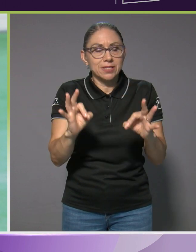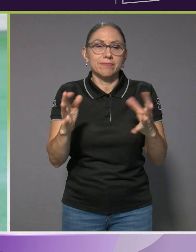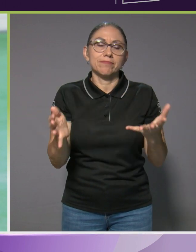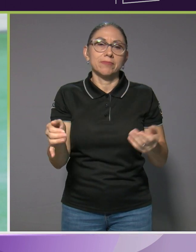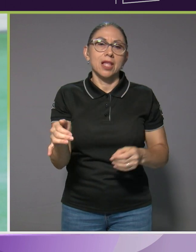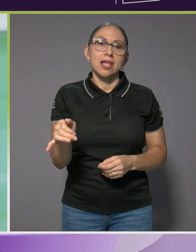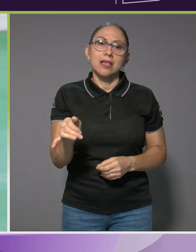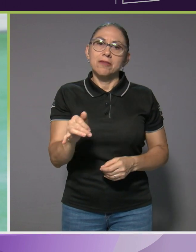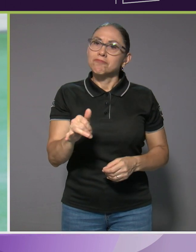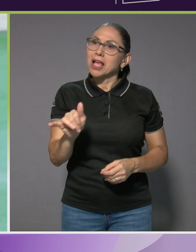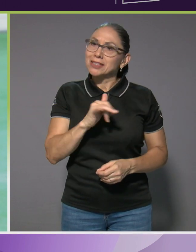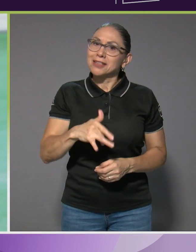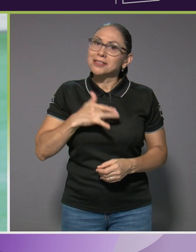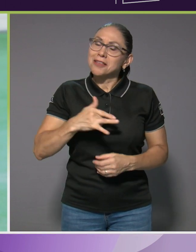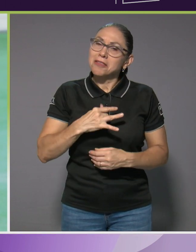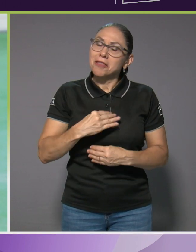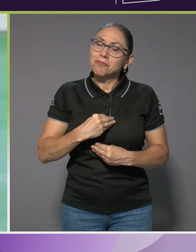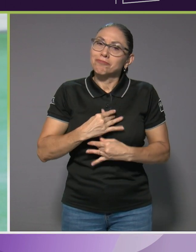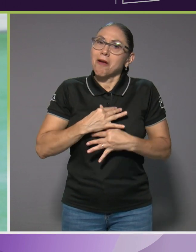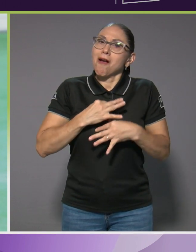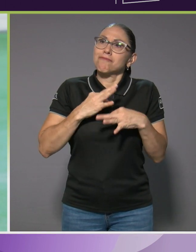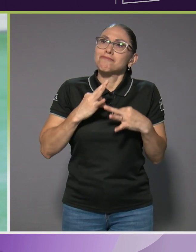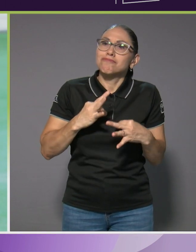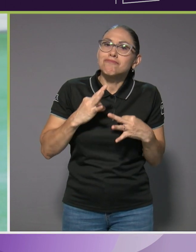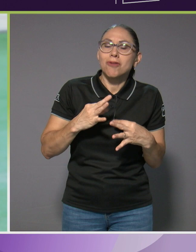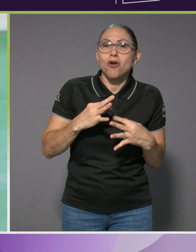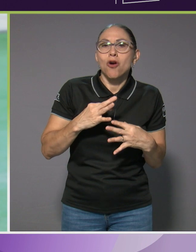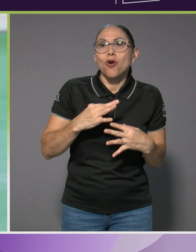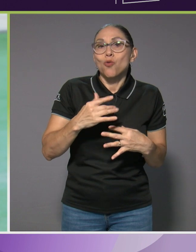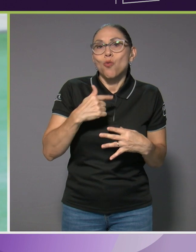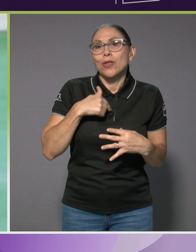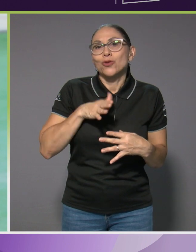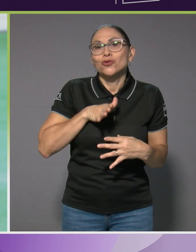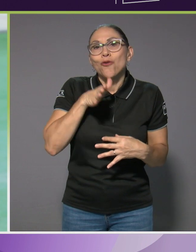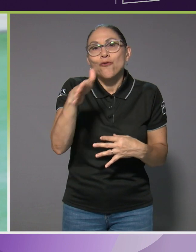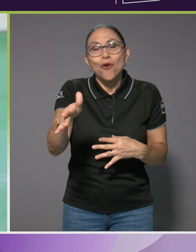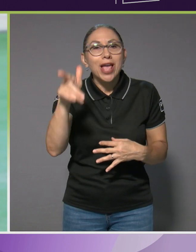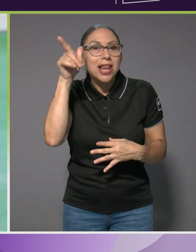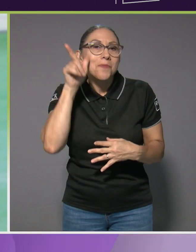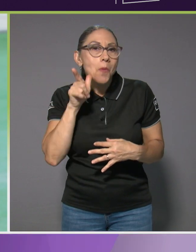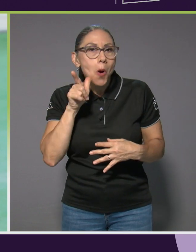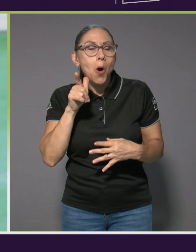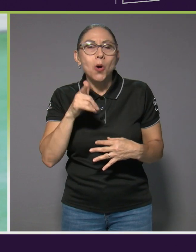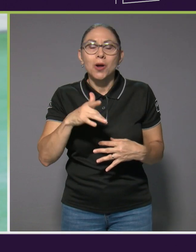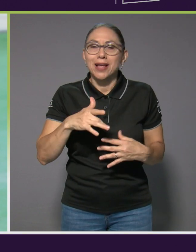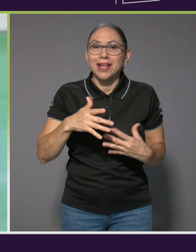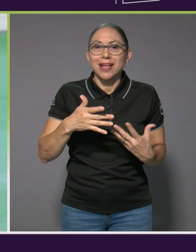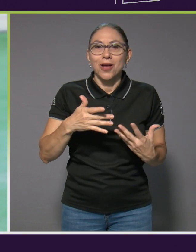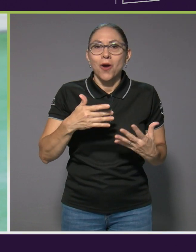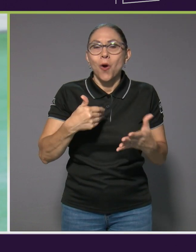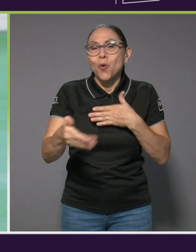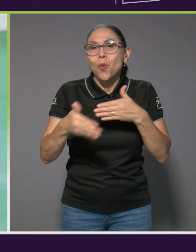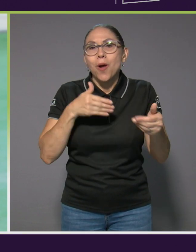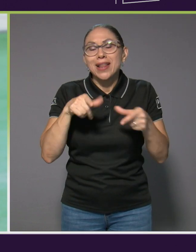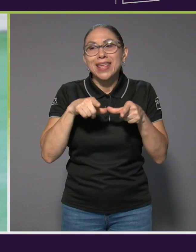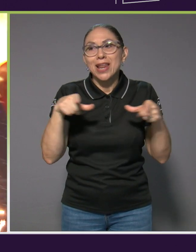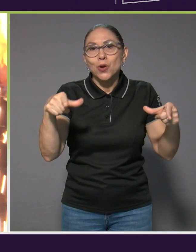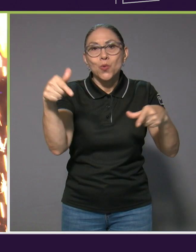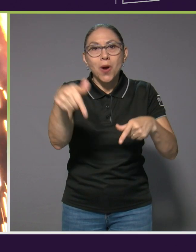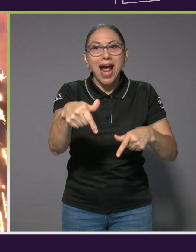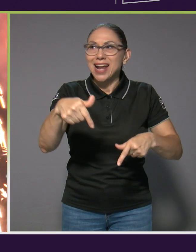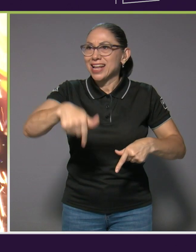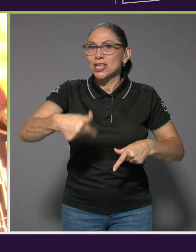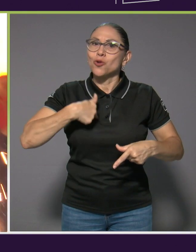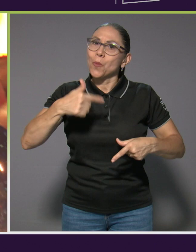se siente cálido cuando voy a Limón o cualquier parte de aquí la verdad me siento en casa.